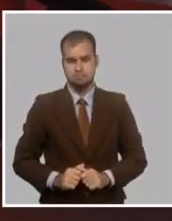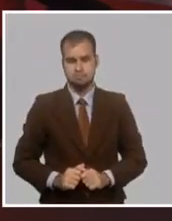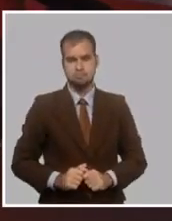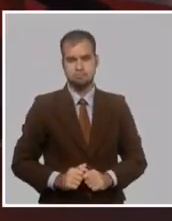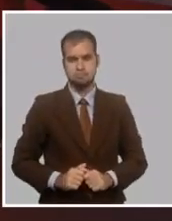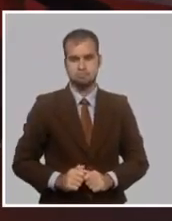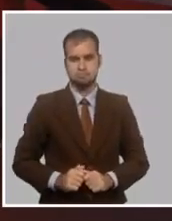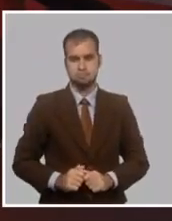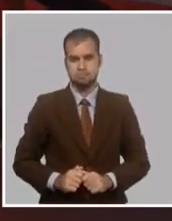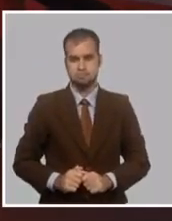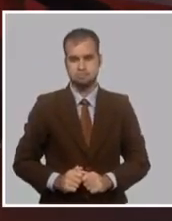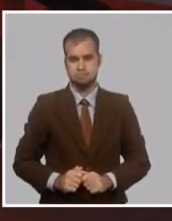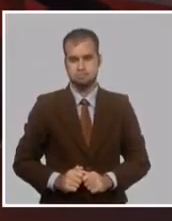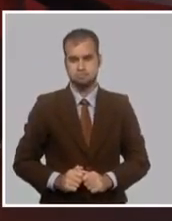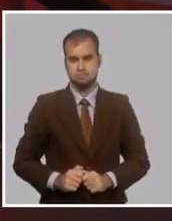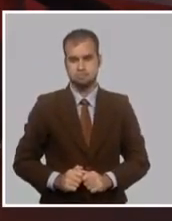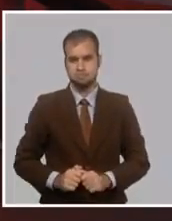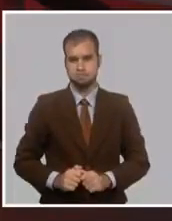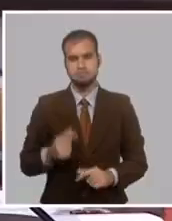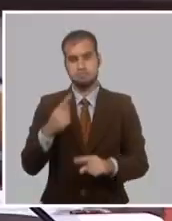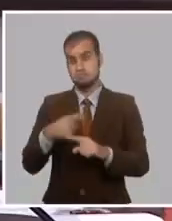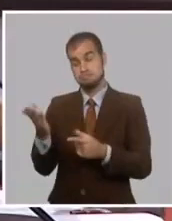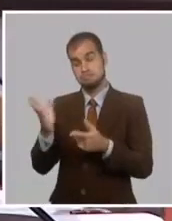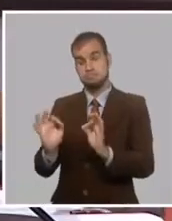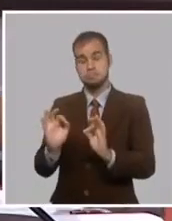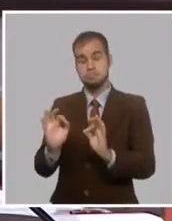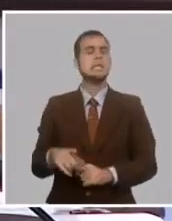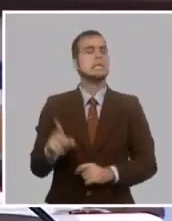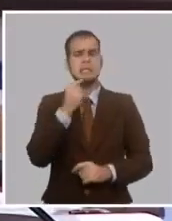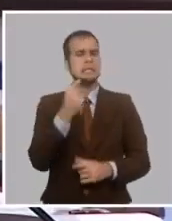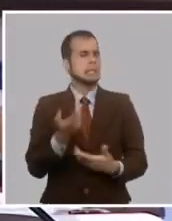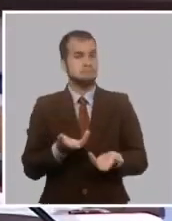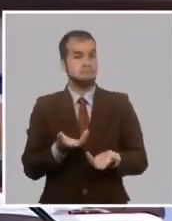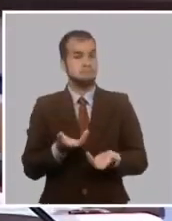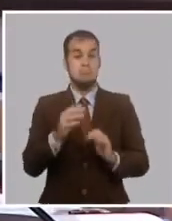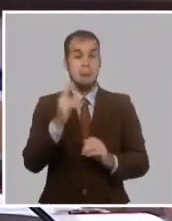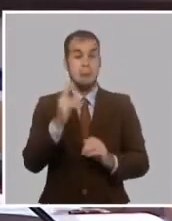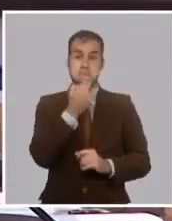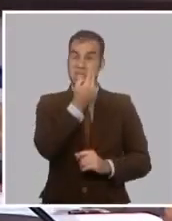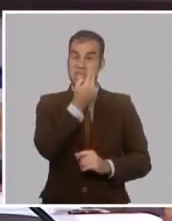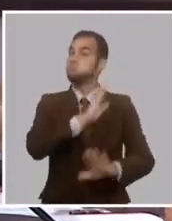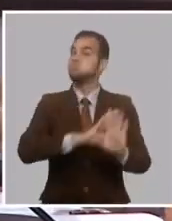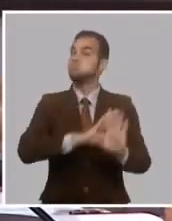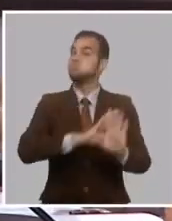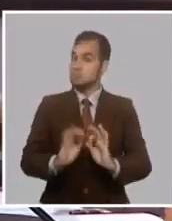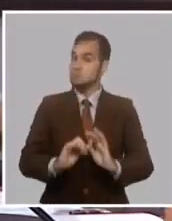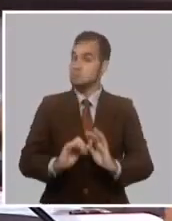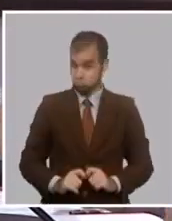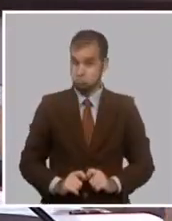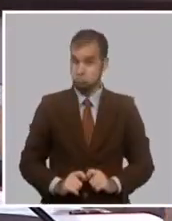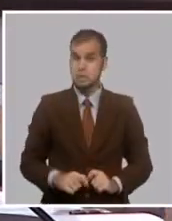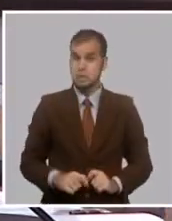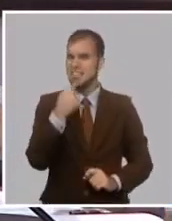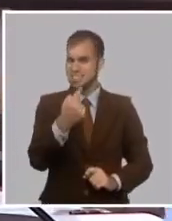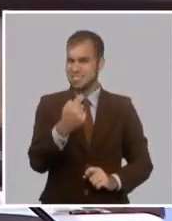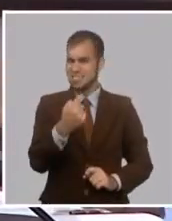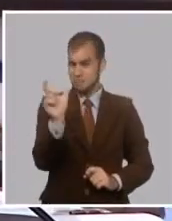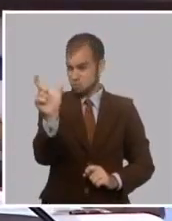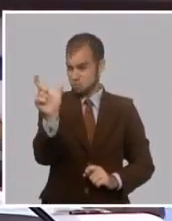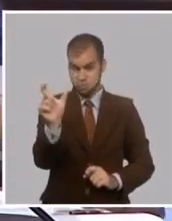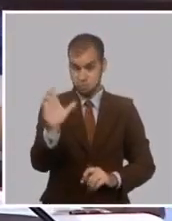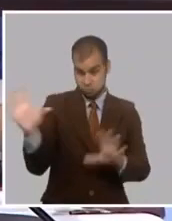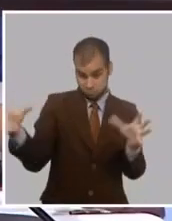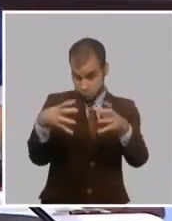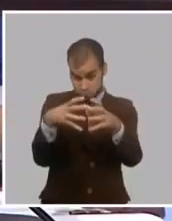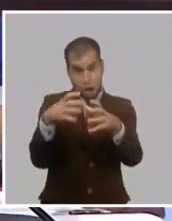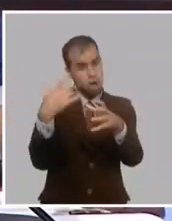ese partido. Un concepto que defendió Martí, incluso en Patria, cuando dijo que juntarse, esta es la palabra del mundo. Por eso